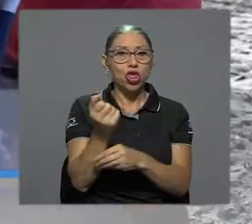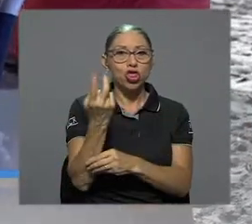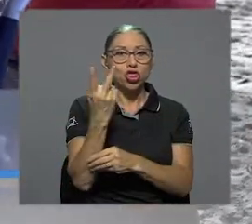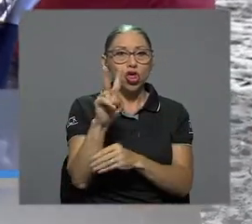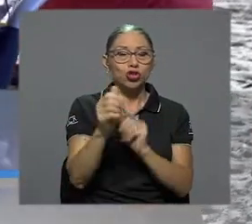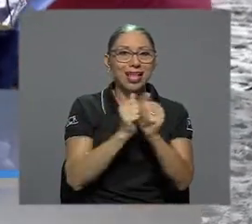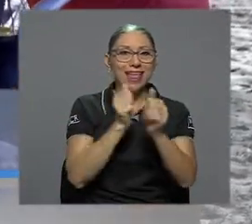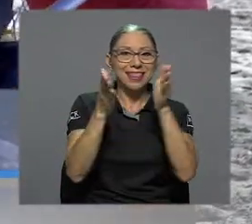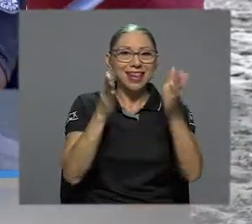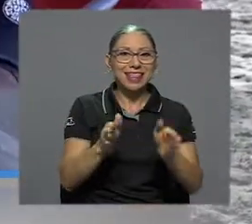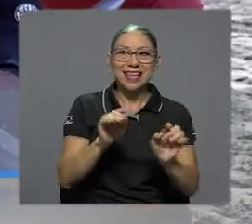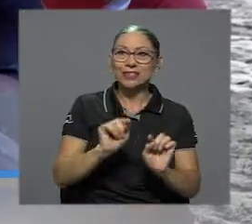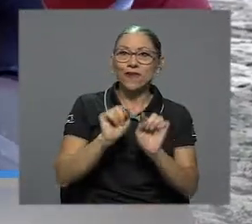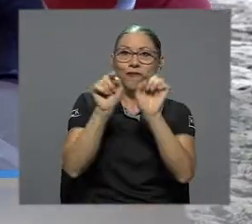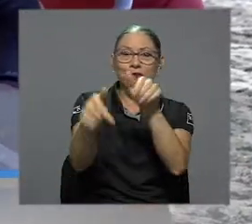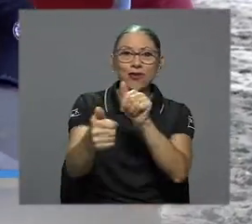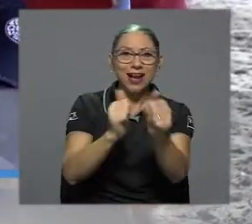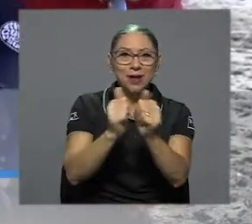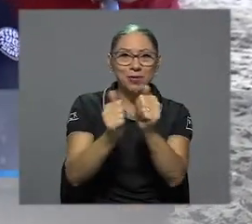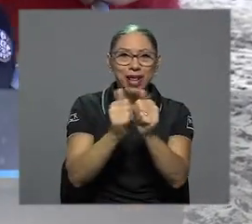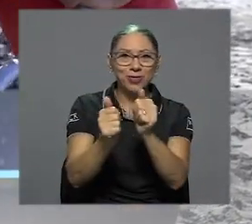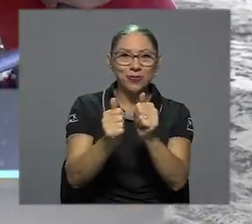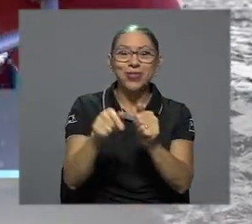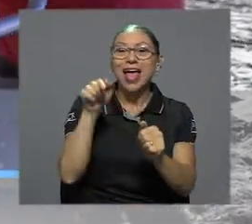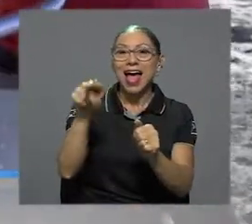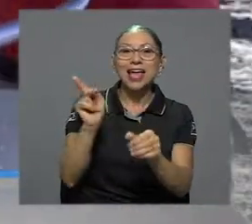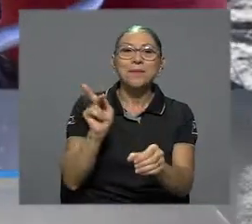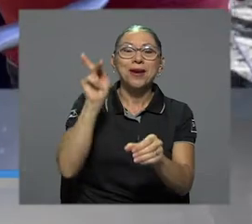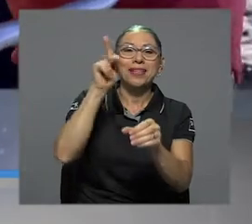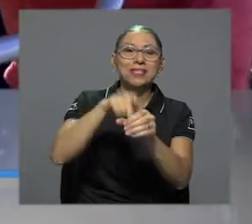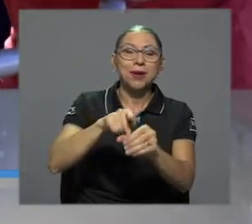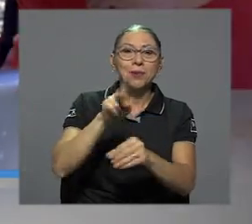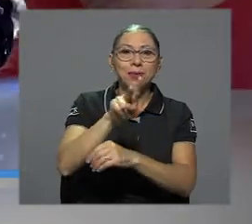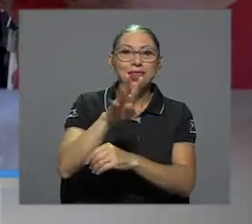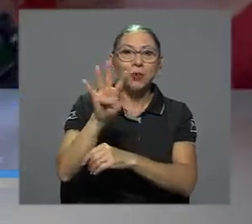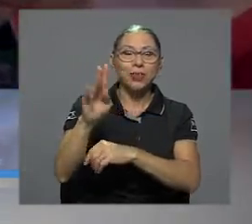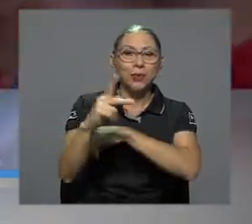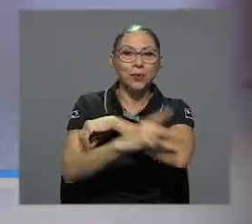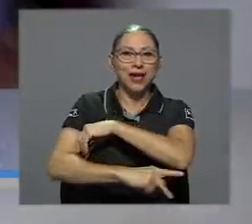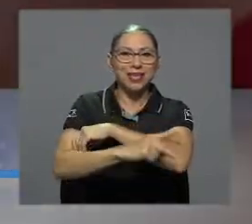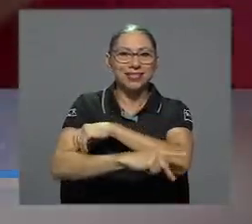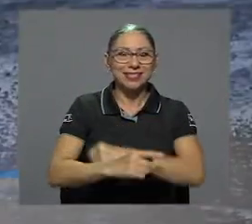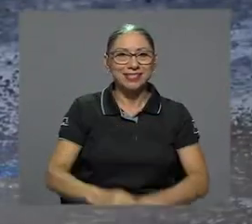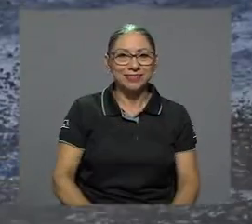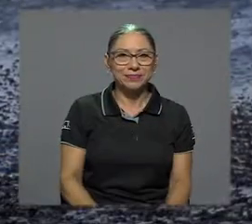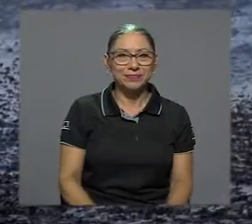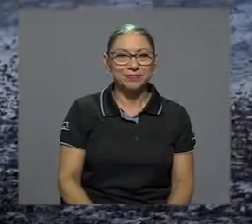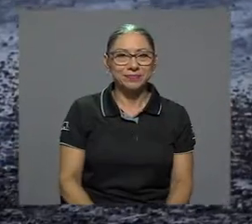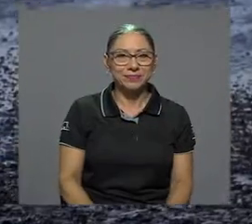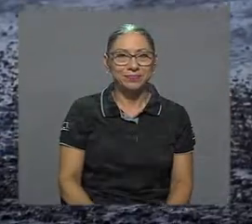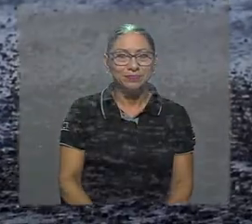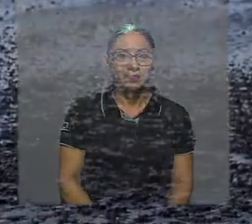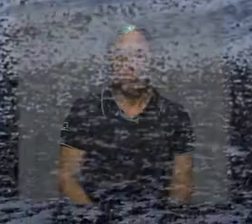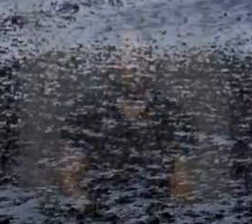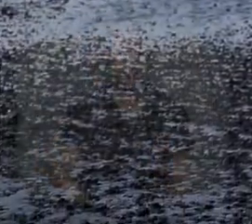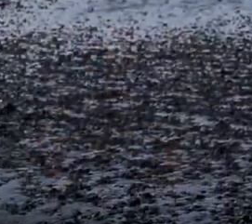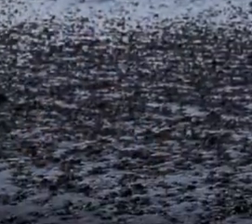llevó un total de 12 atletas al campeonato, en el cual participaron 24 países.